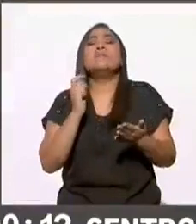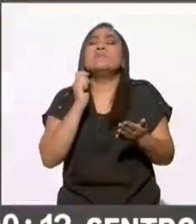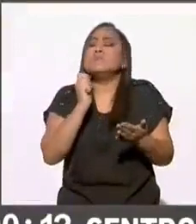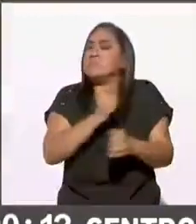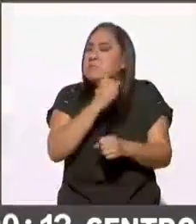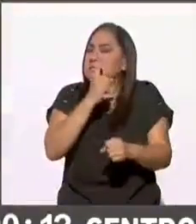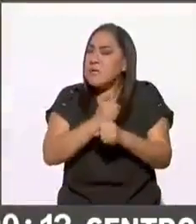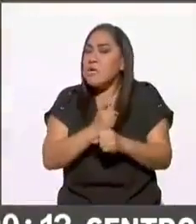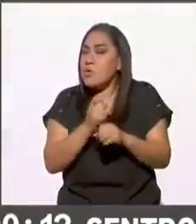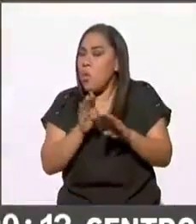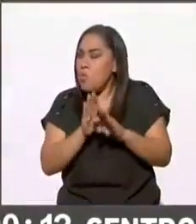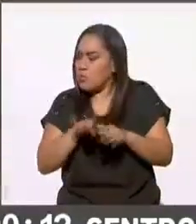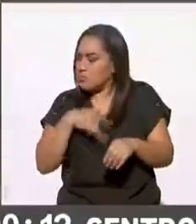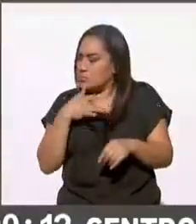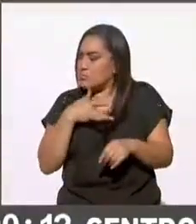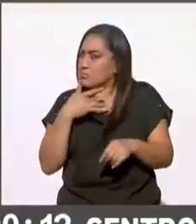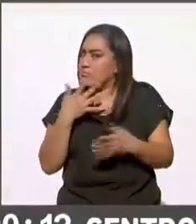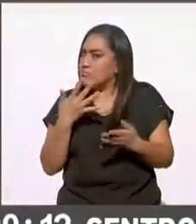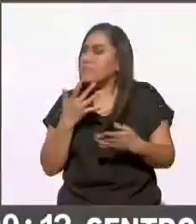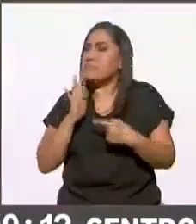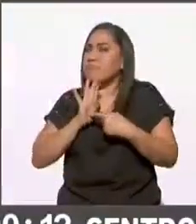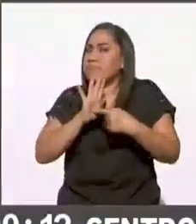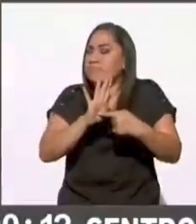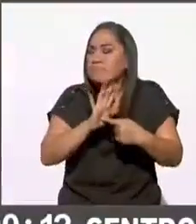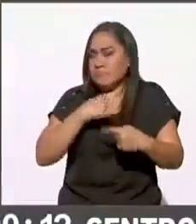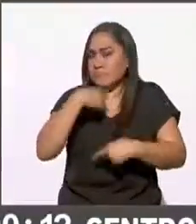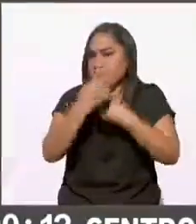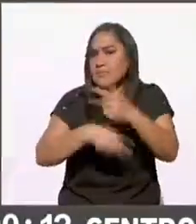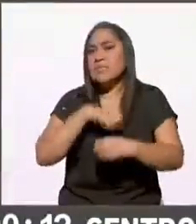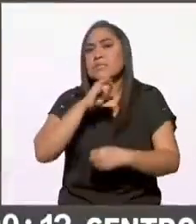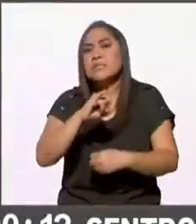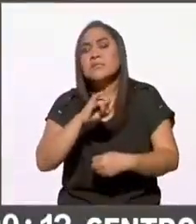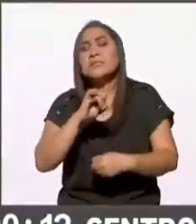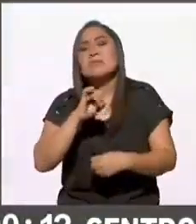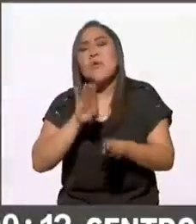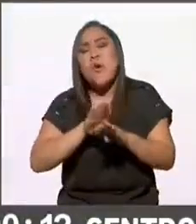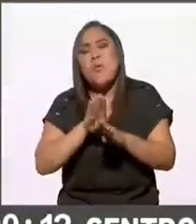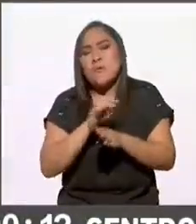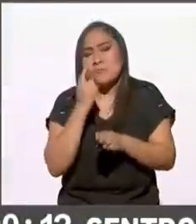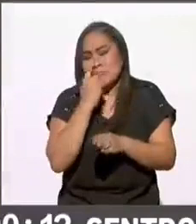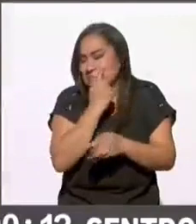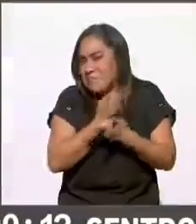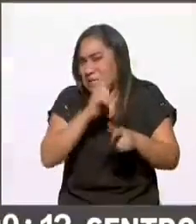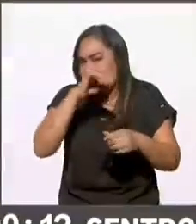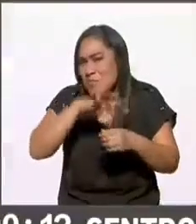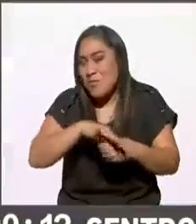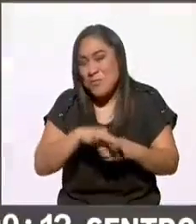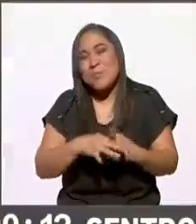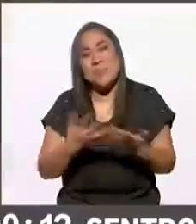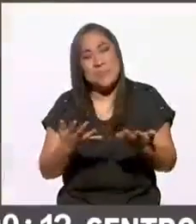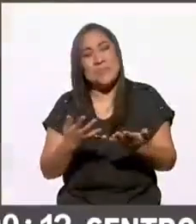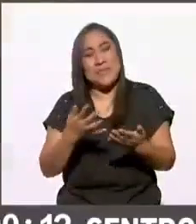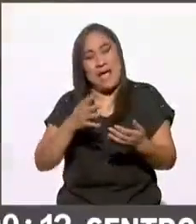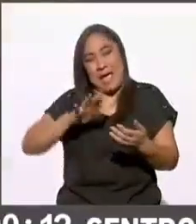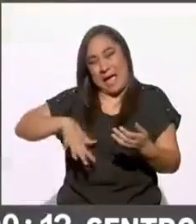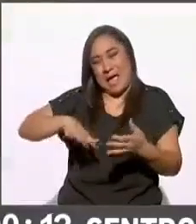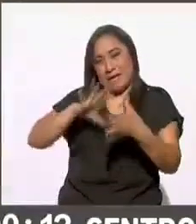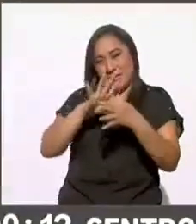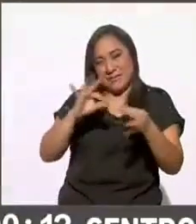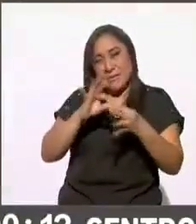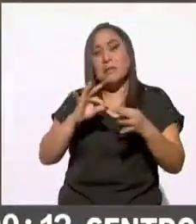una muestra de un ejercicio democrático que como ya bien escuchábamos por parte de los observadores